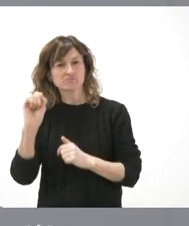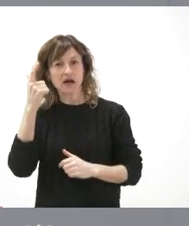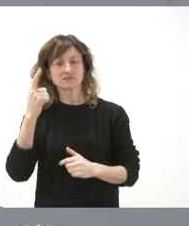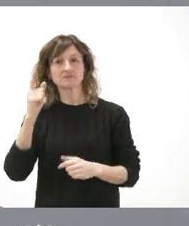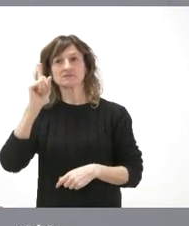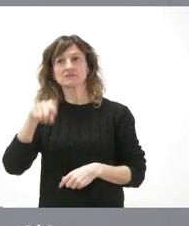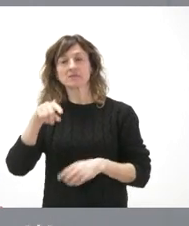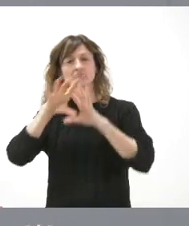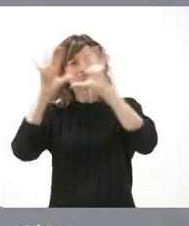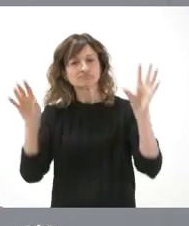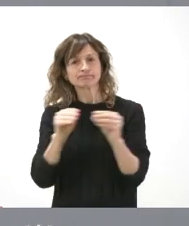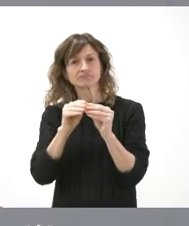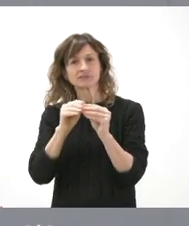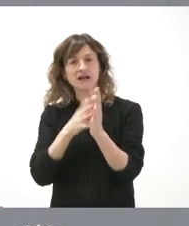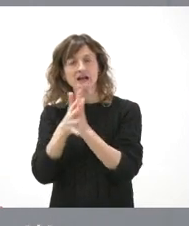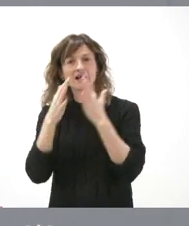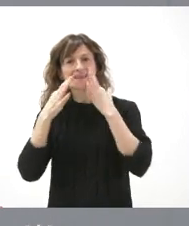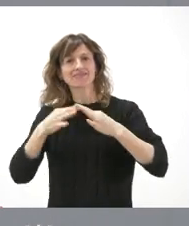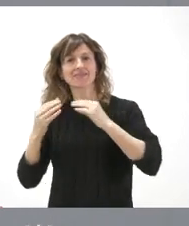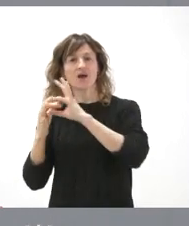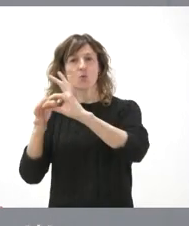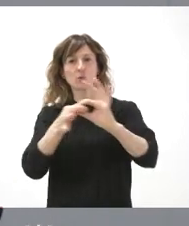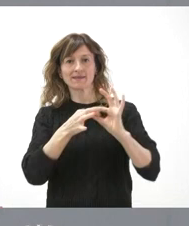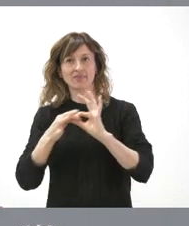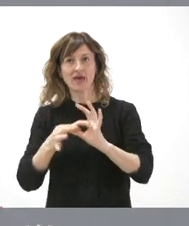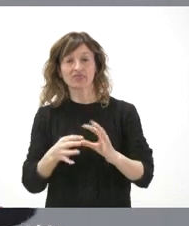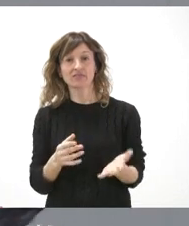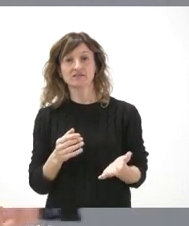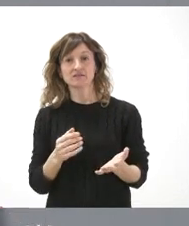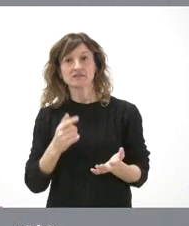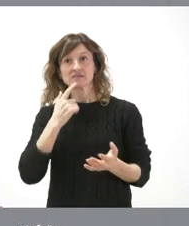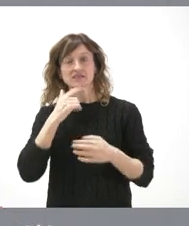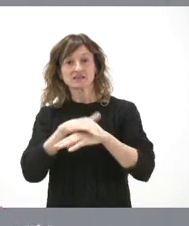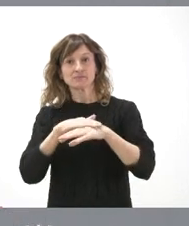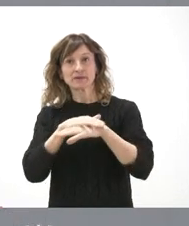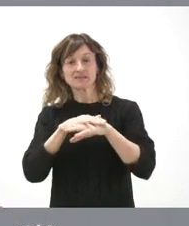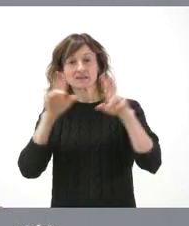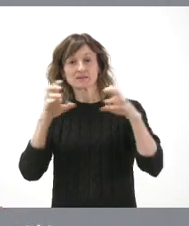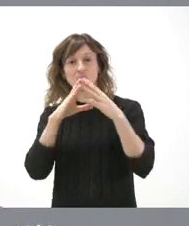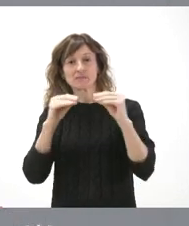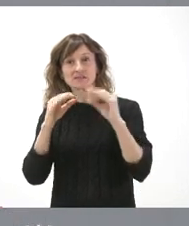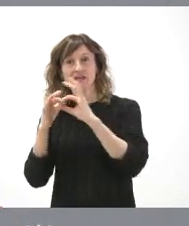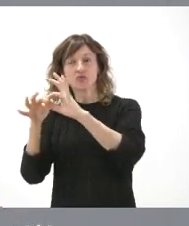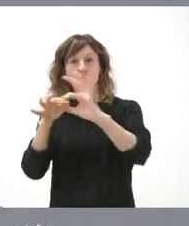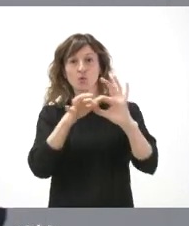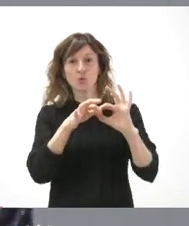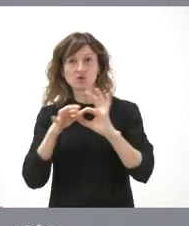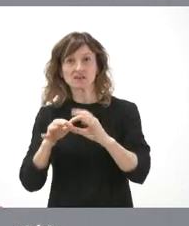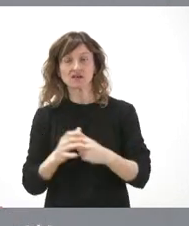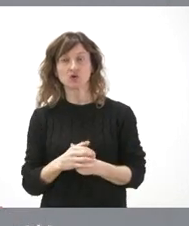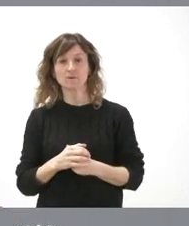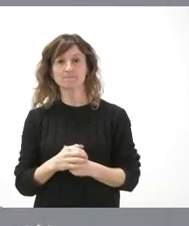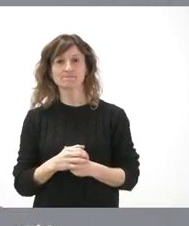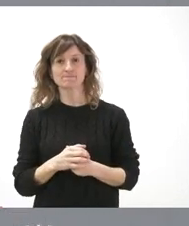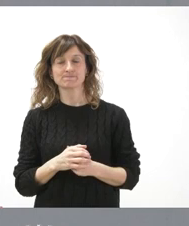ser, en definitiva, garantizando la unidad. Yo creo que, cuando hablamos de que en España hay un distrito universitario único, si hay un único distrito